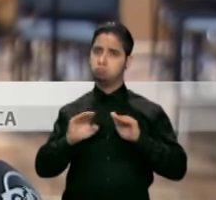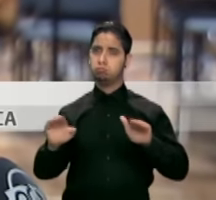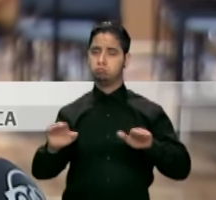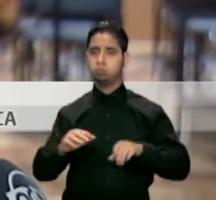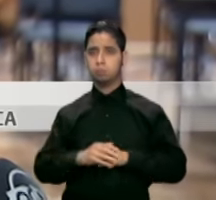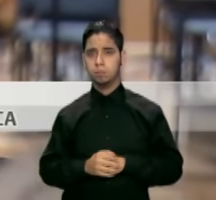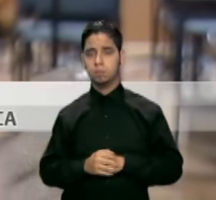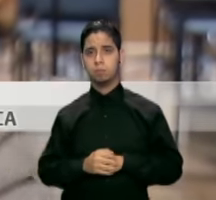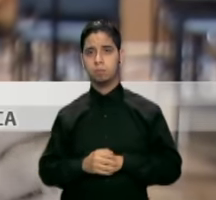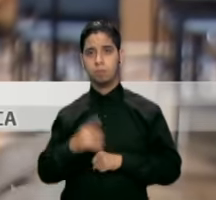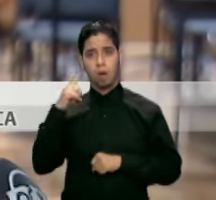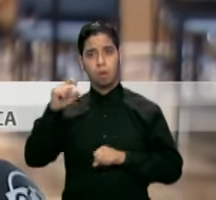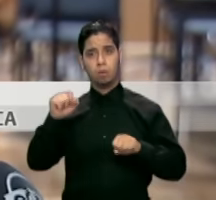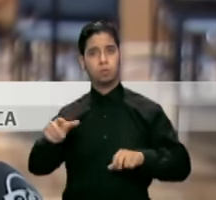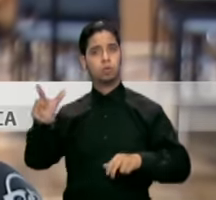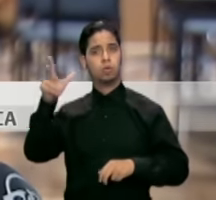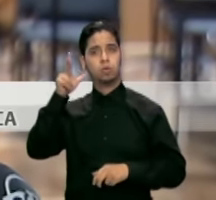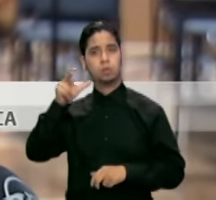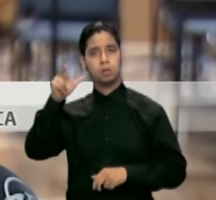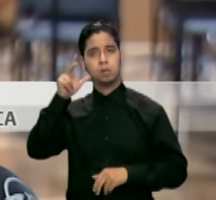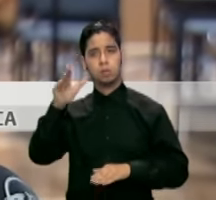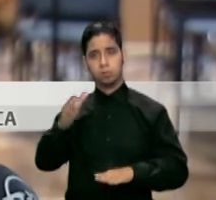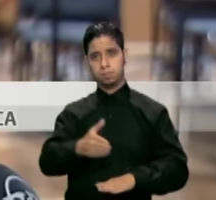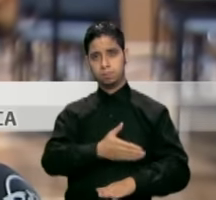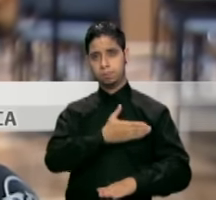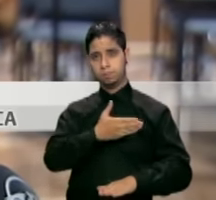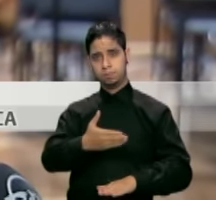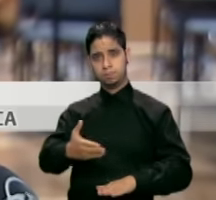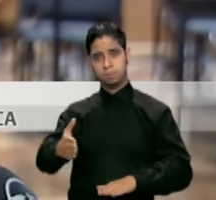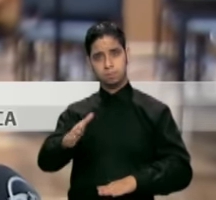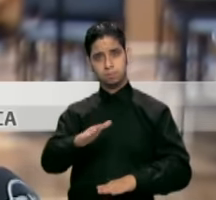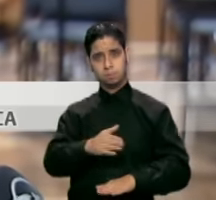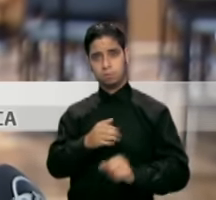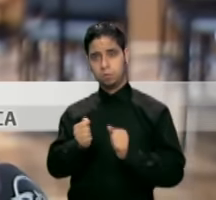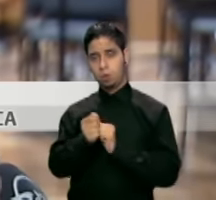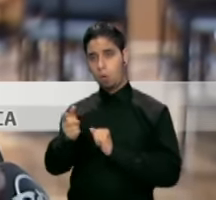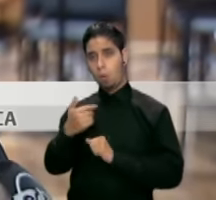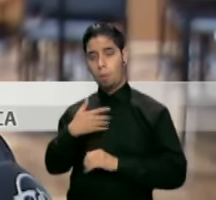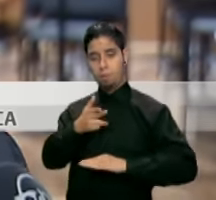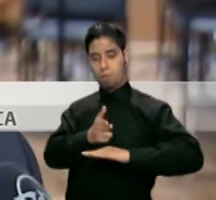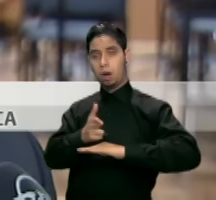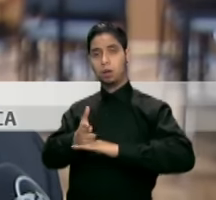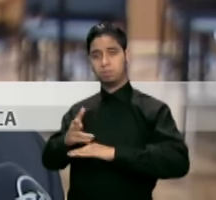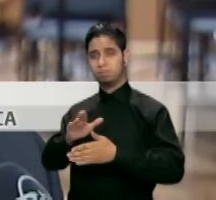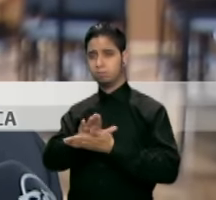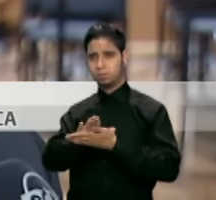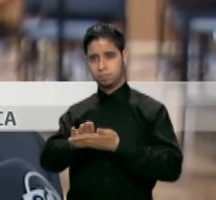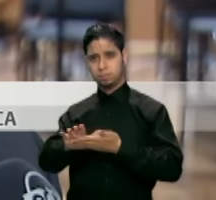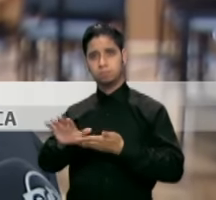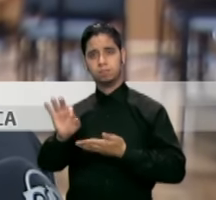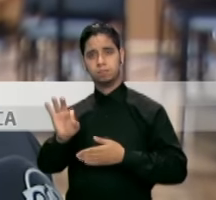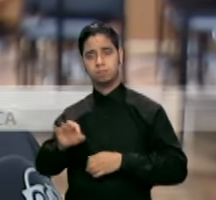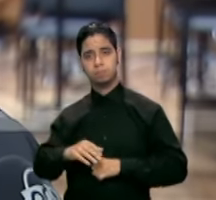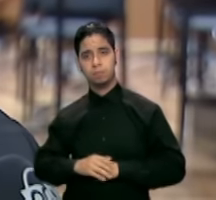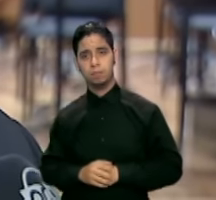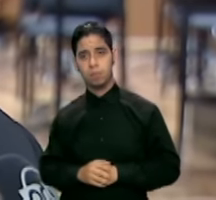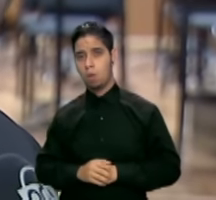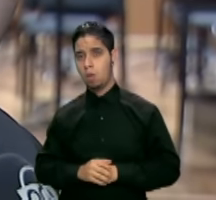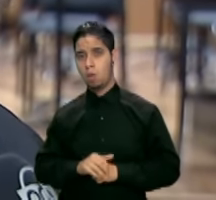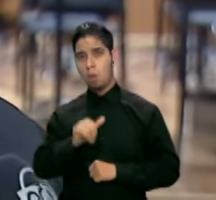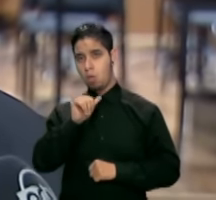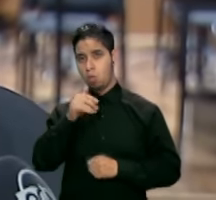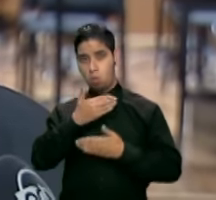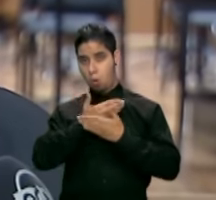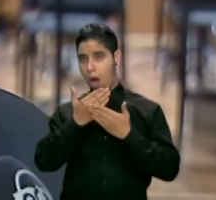apreciación de la música, con un estacionamiento también debidamente protegido. No hay mejor alternativa durante los fines de semana